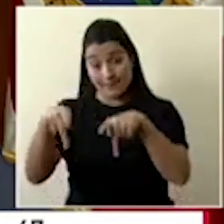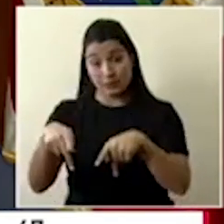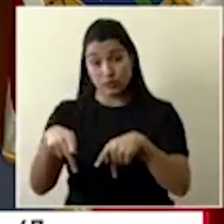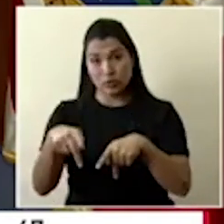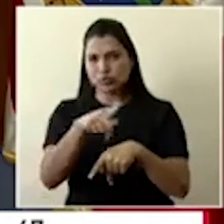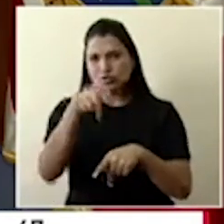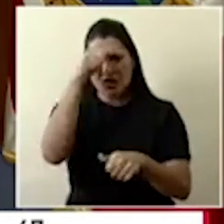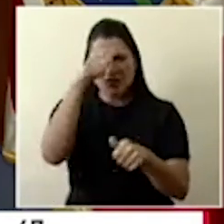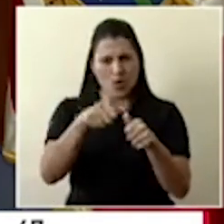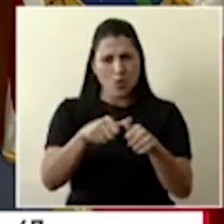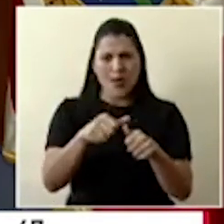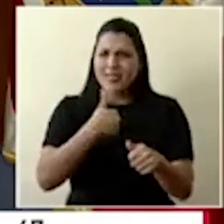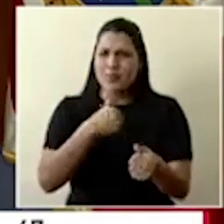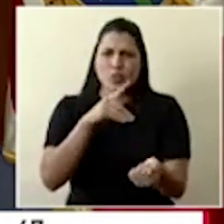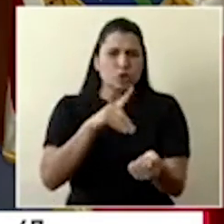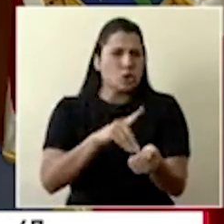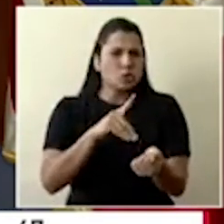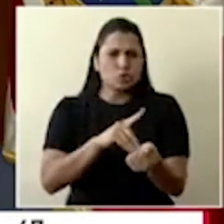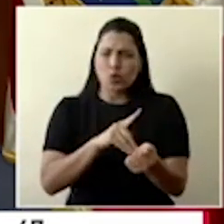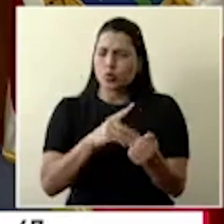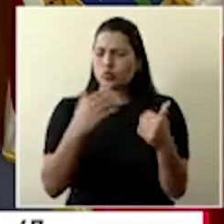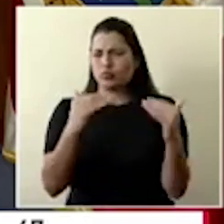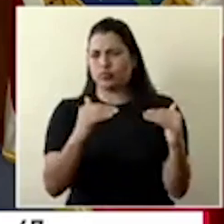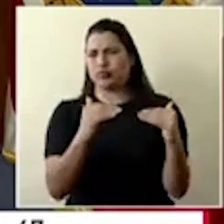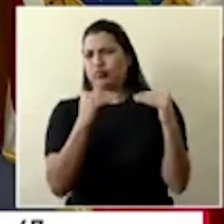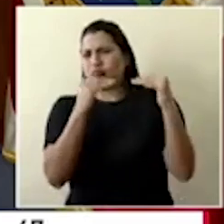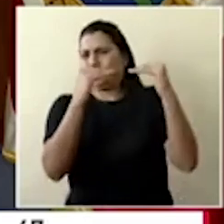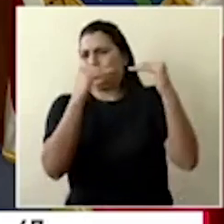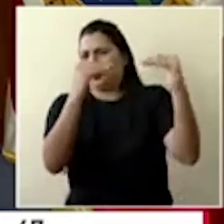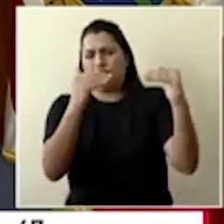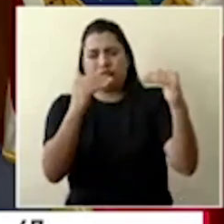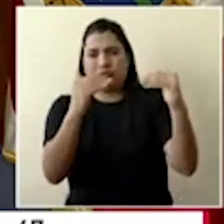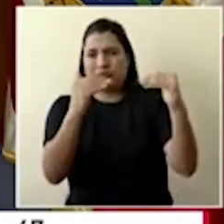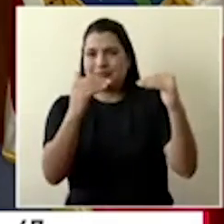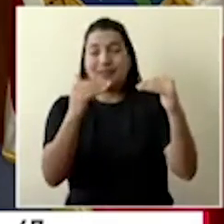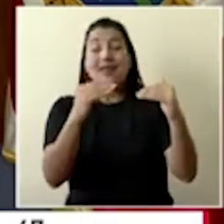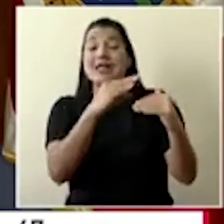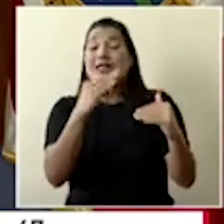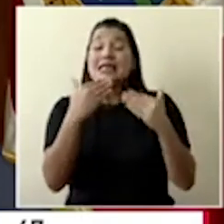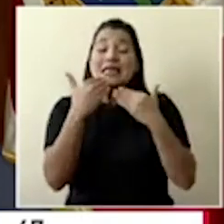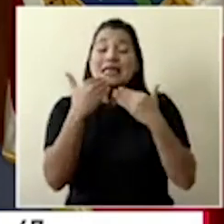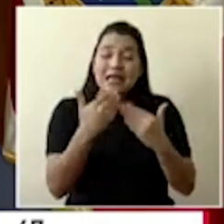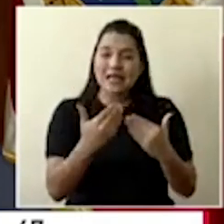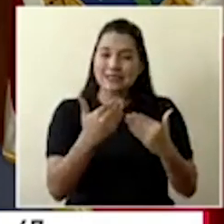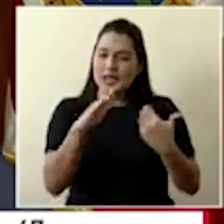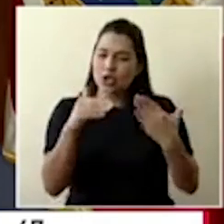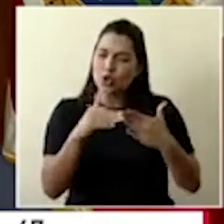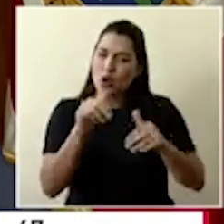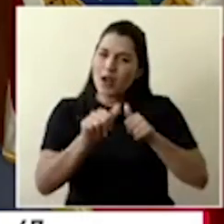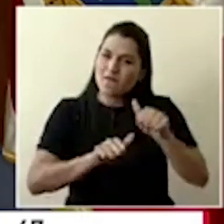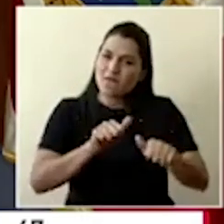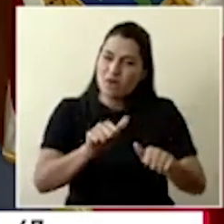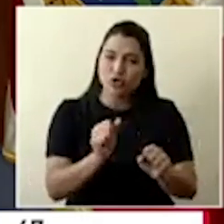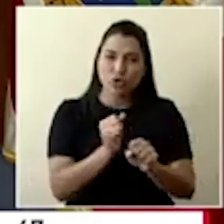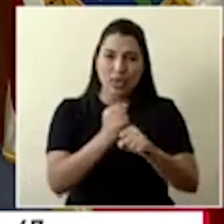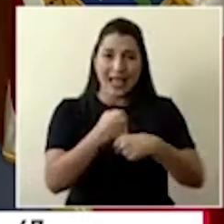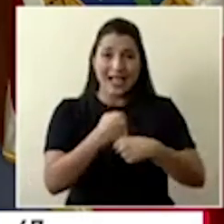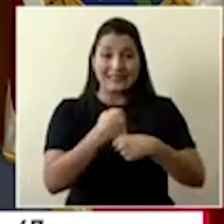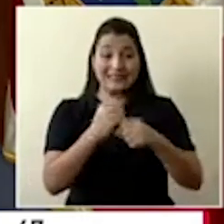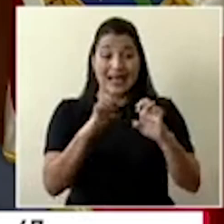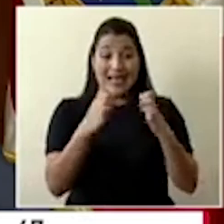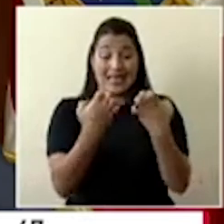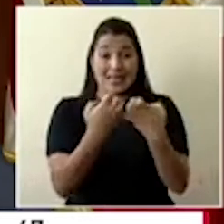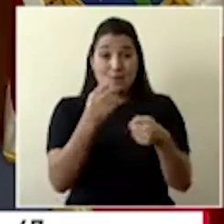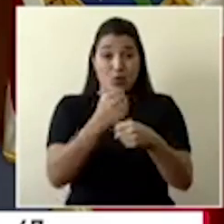primer mundo en todos nuestros hospitales, y agradecemos el gran esfuerzo que hacen los equipos de cuidados intensivos a lo